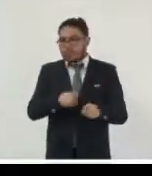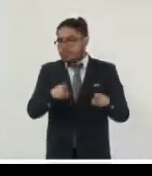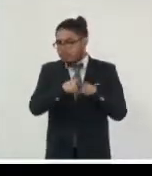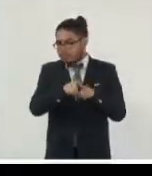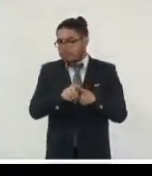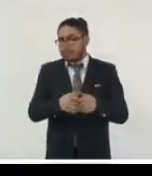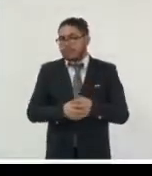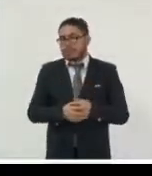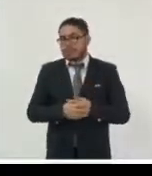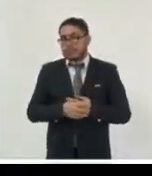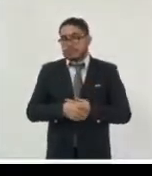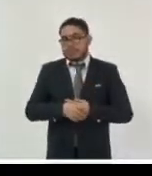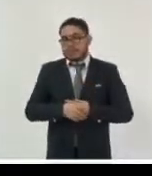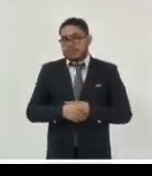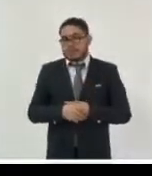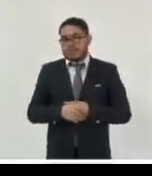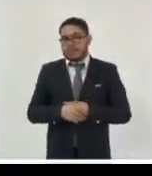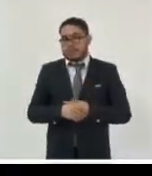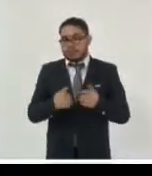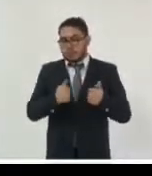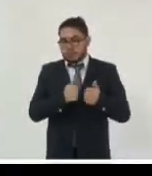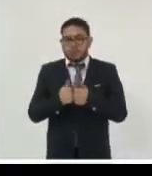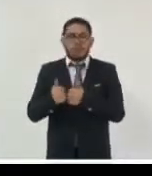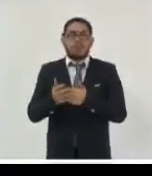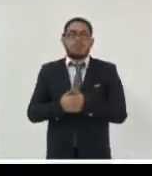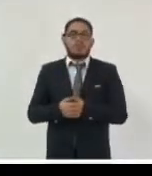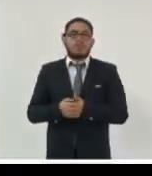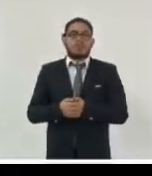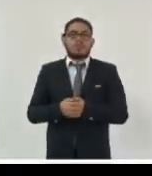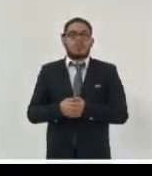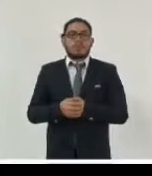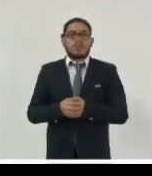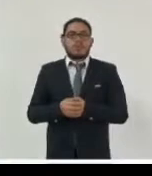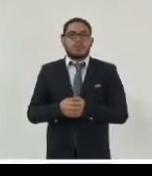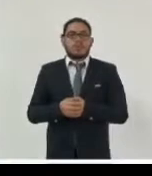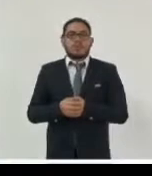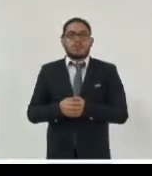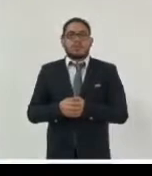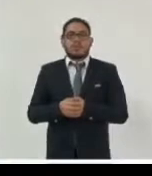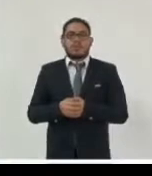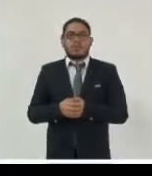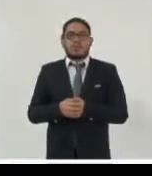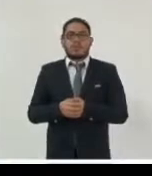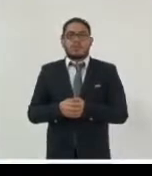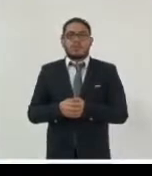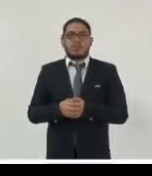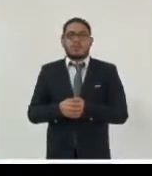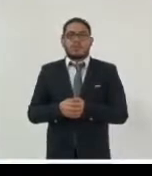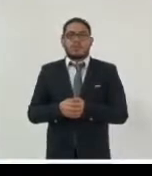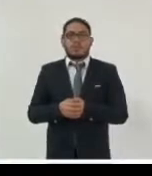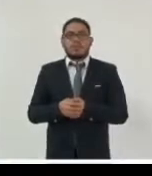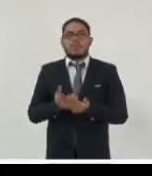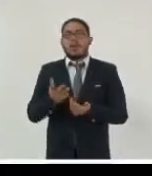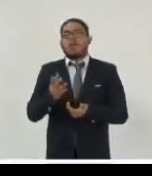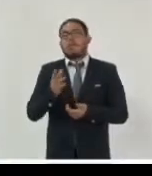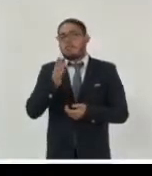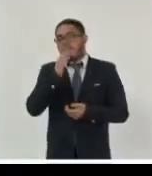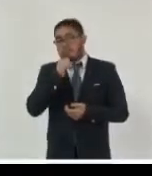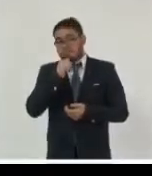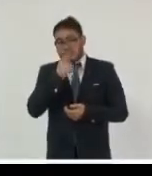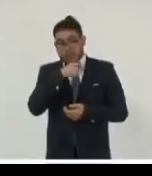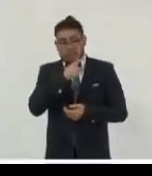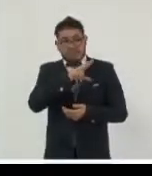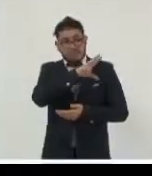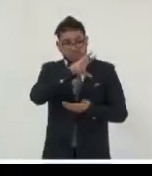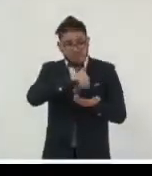veradito del video esa libertad no la van a entregar y nosotros no la vamos a poder capturar ya identificados y